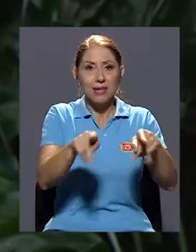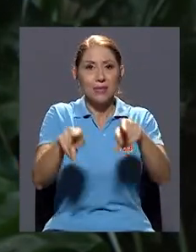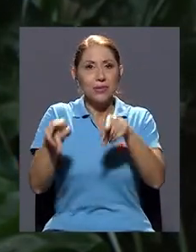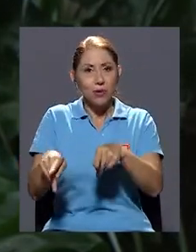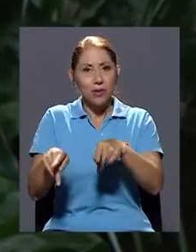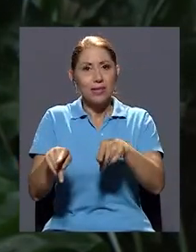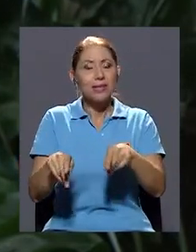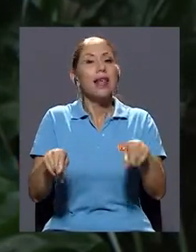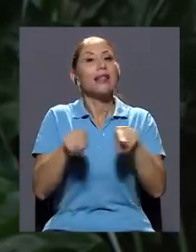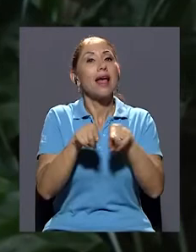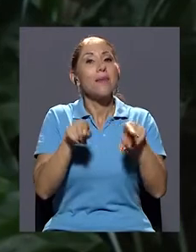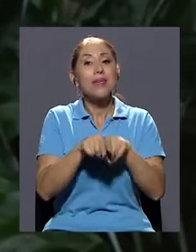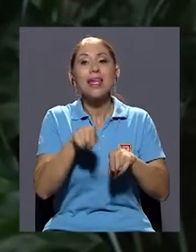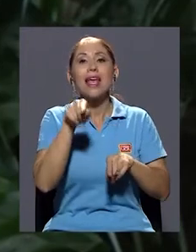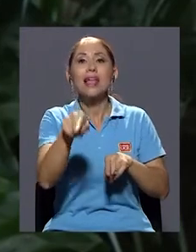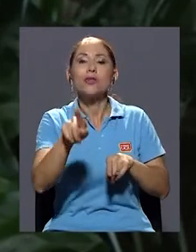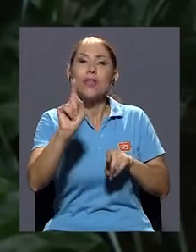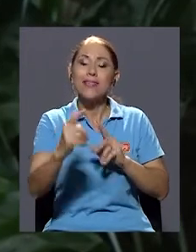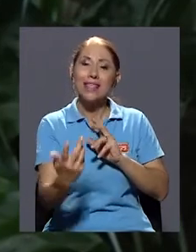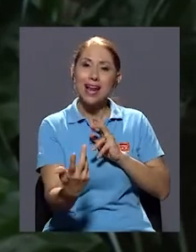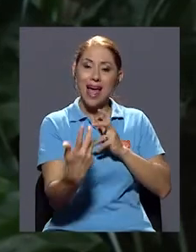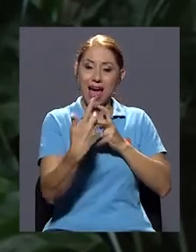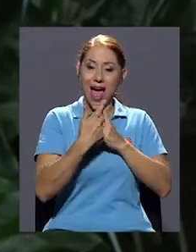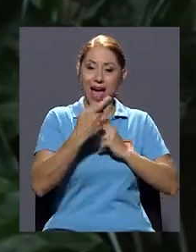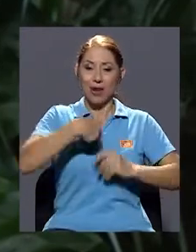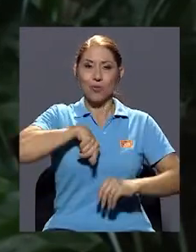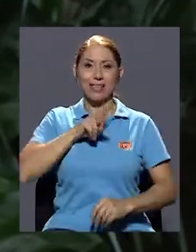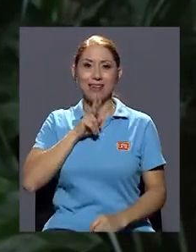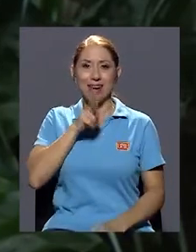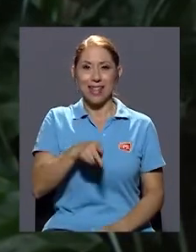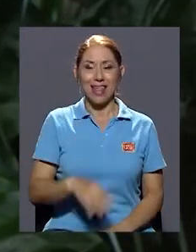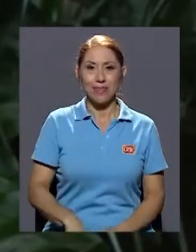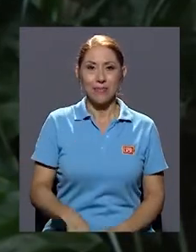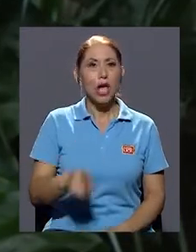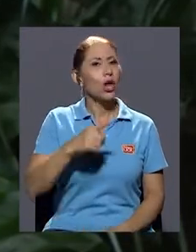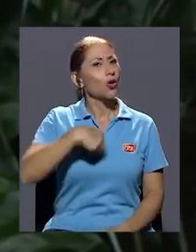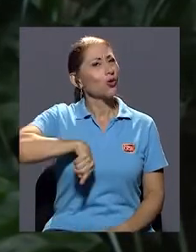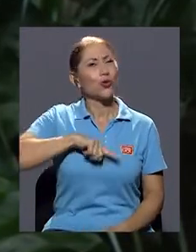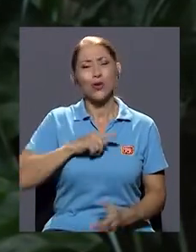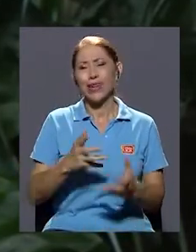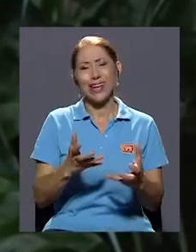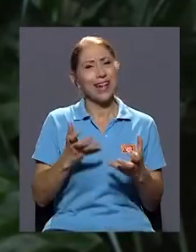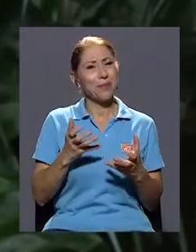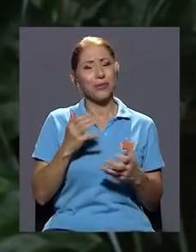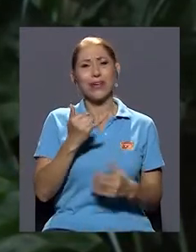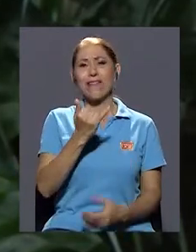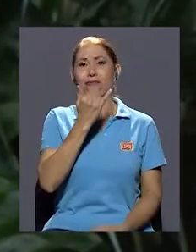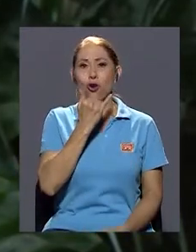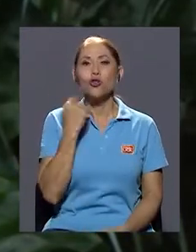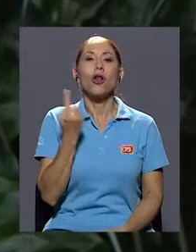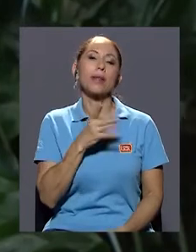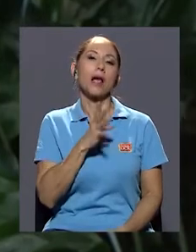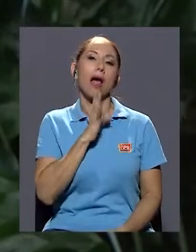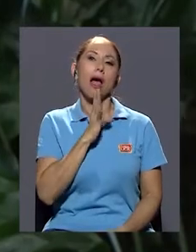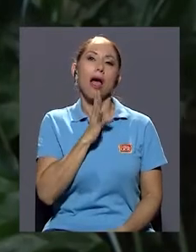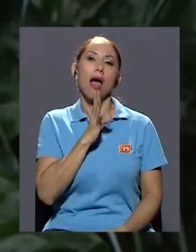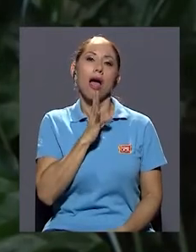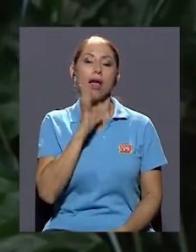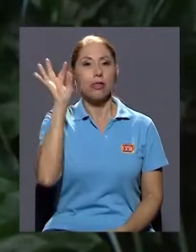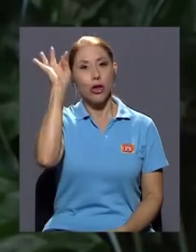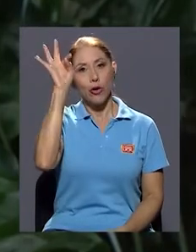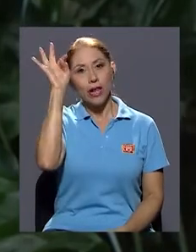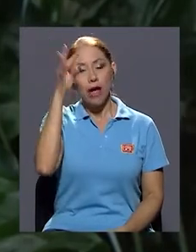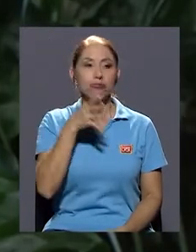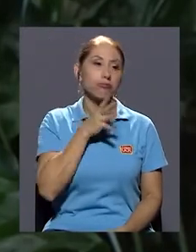personas, sino que estén adecuadas a nuestra realidad. No queremos caer en el error de solamente transmitir teoría que